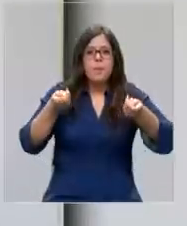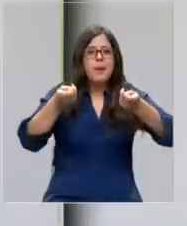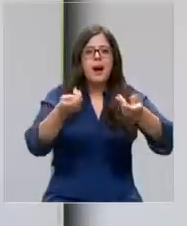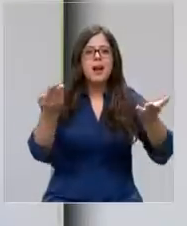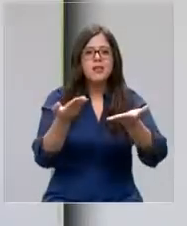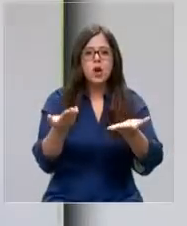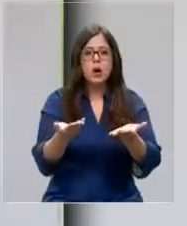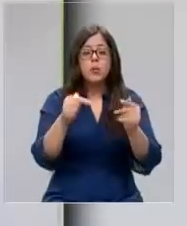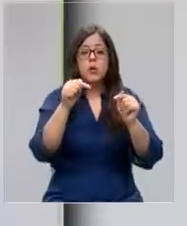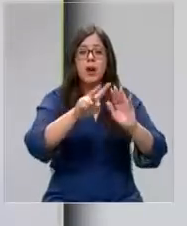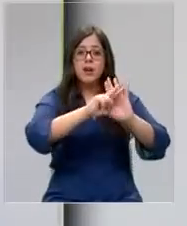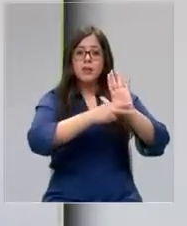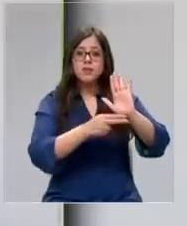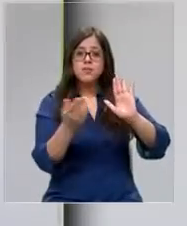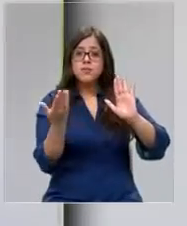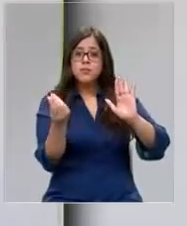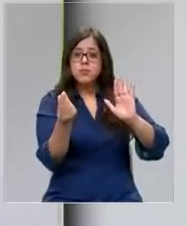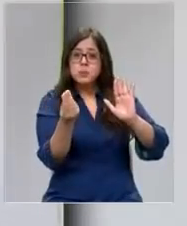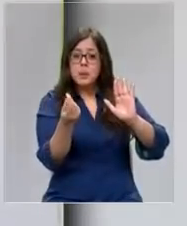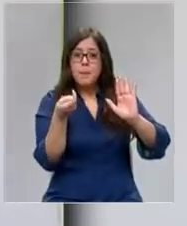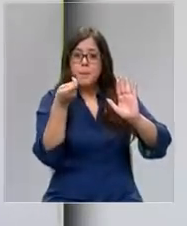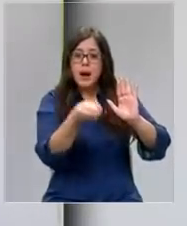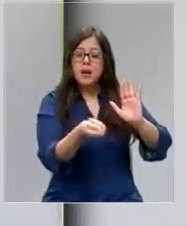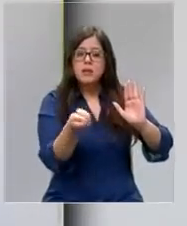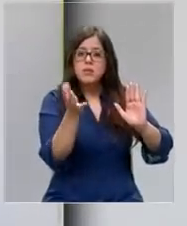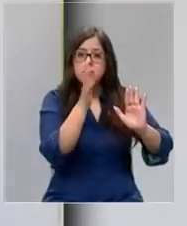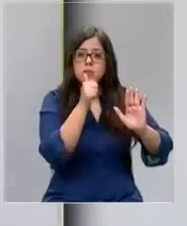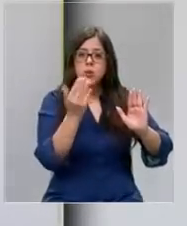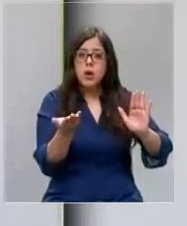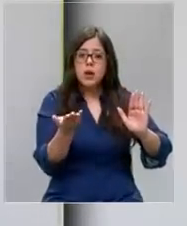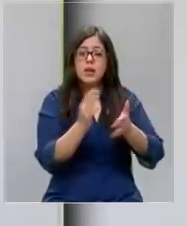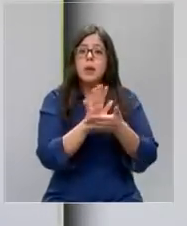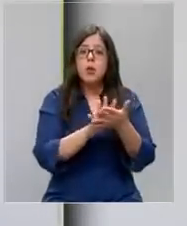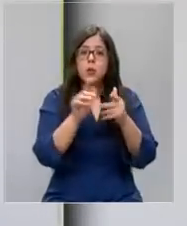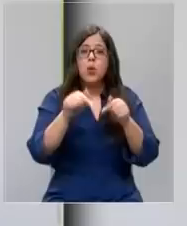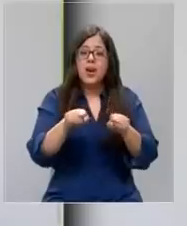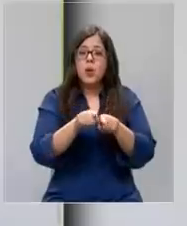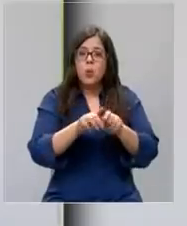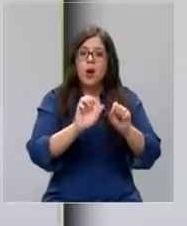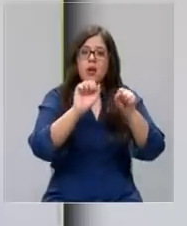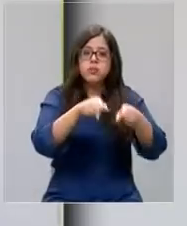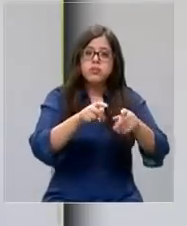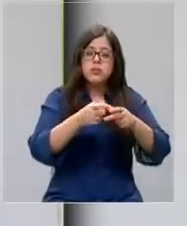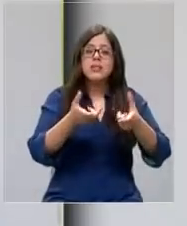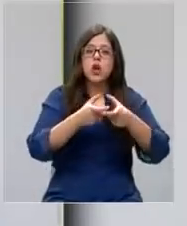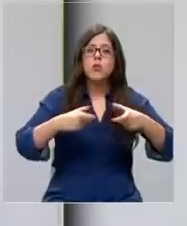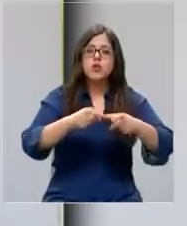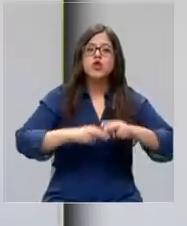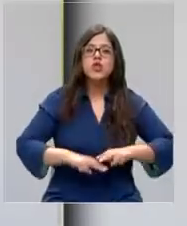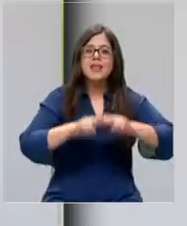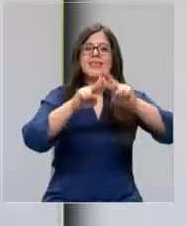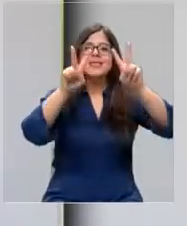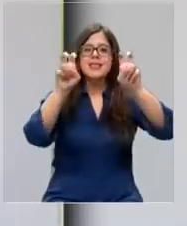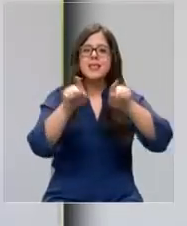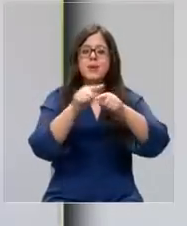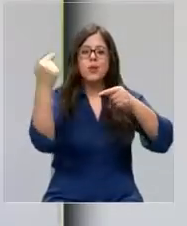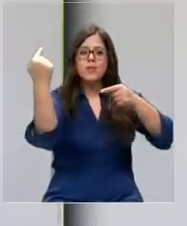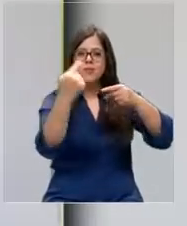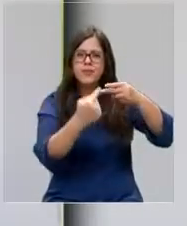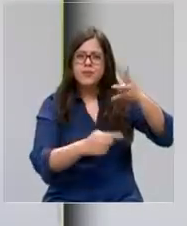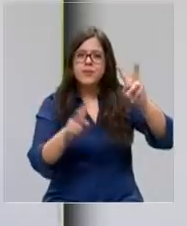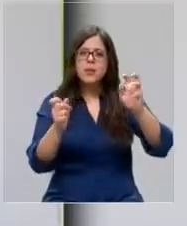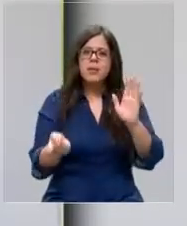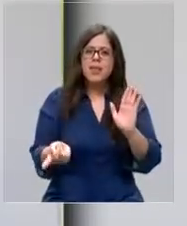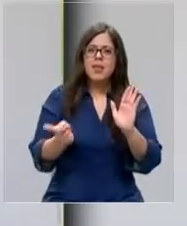La reforma no está financiada, digamos las cosas como son. Hoy día con lo que se ha aprobado en la Comisión de Hacienda del Senado, en el término de una serie de exenciones